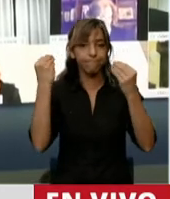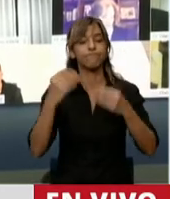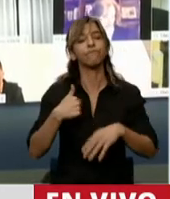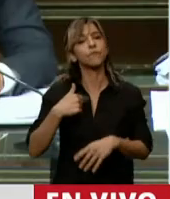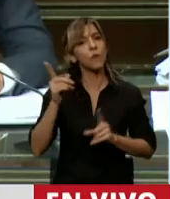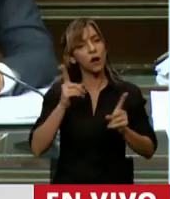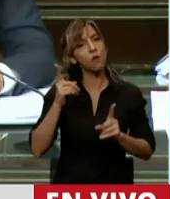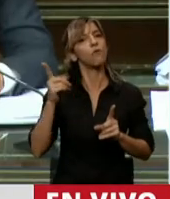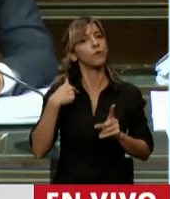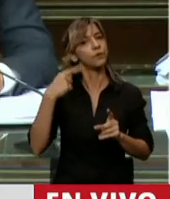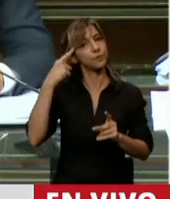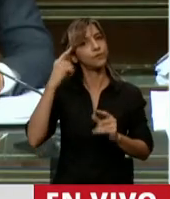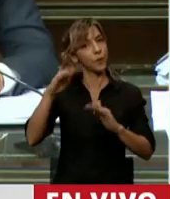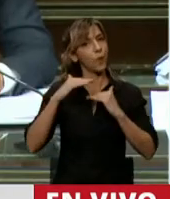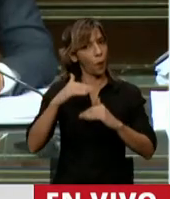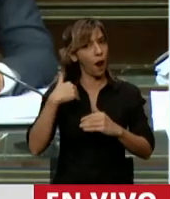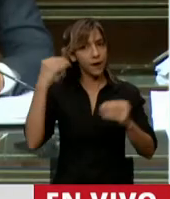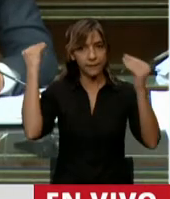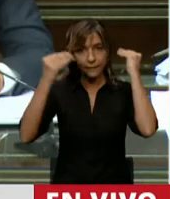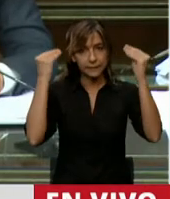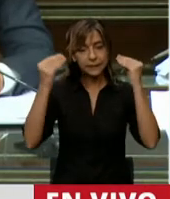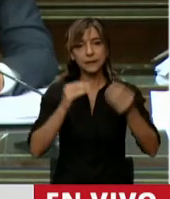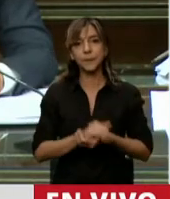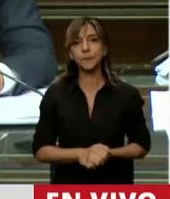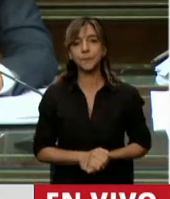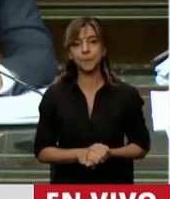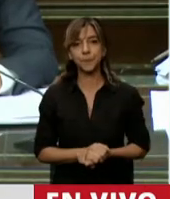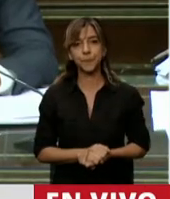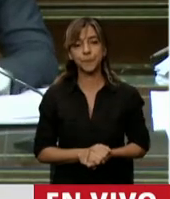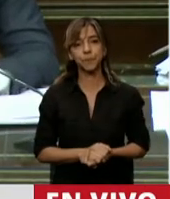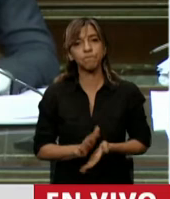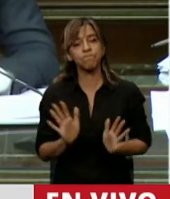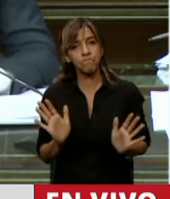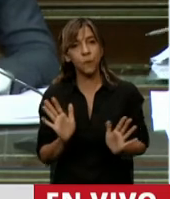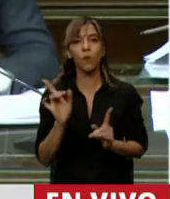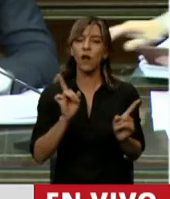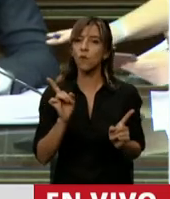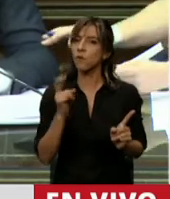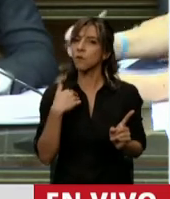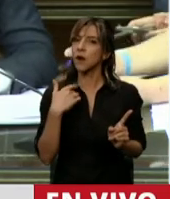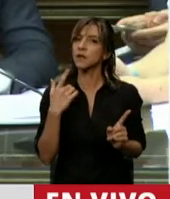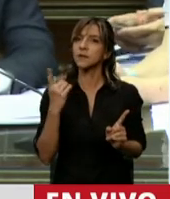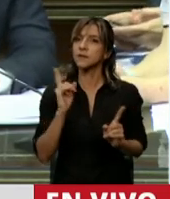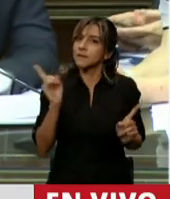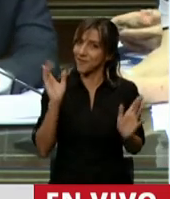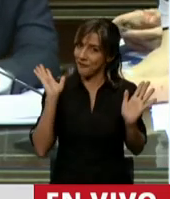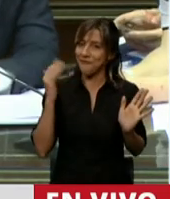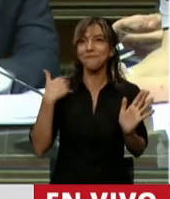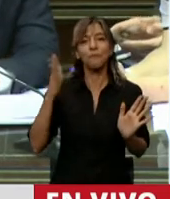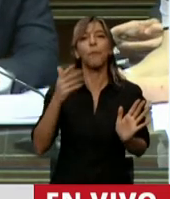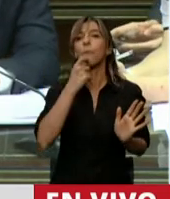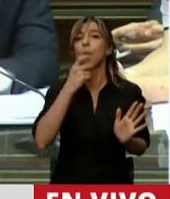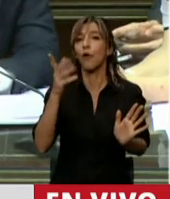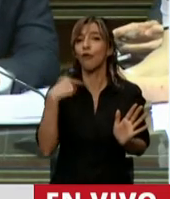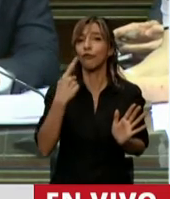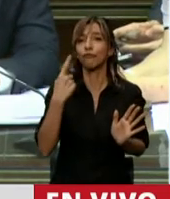preocupaciones. Ahora, en lo que no coincido es en de qué manera podemos dejar de preocuparnos para